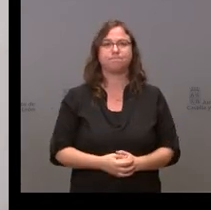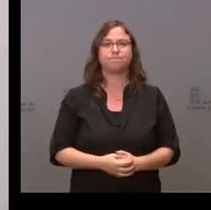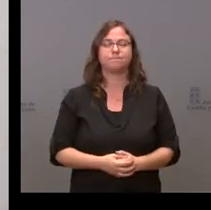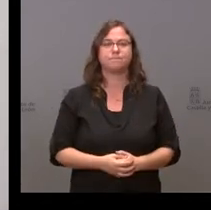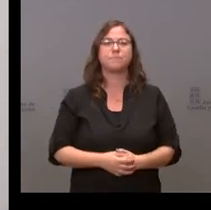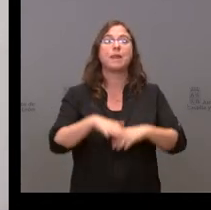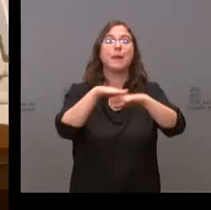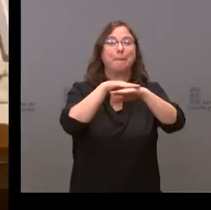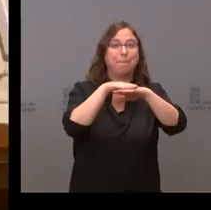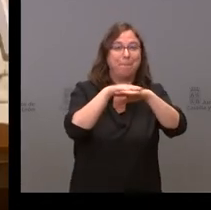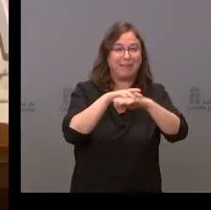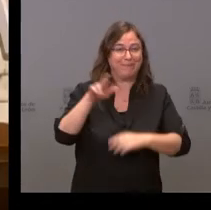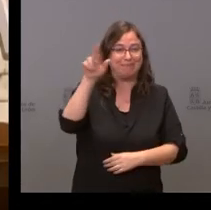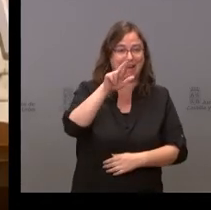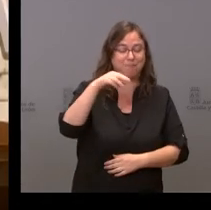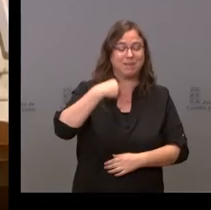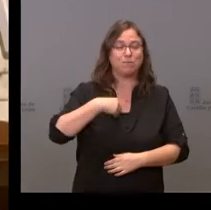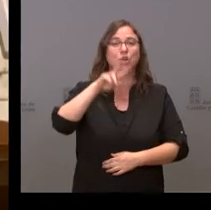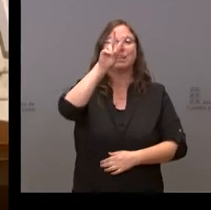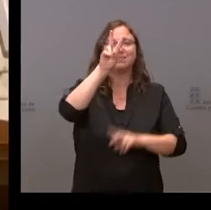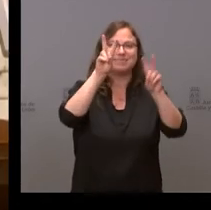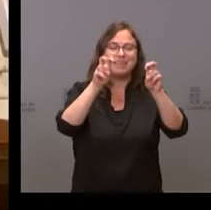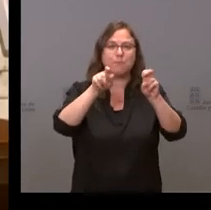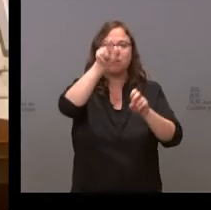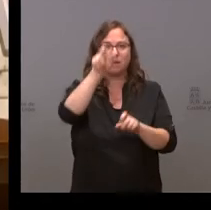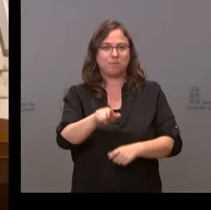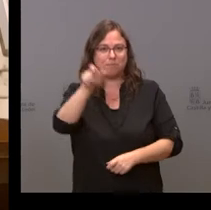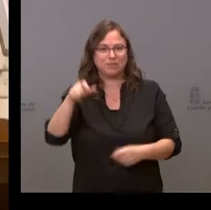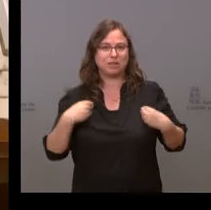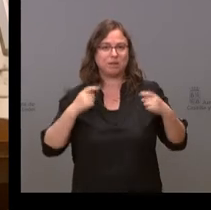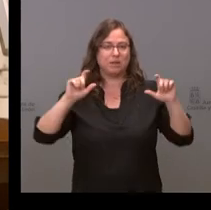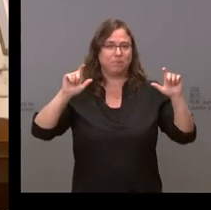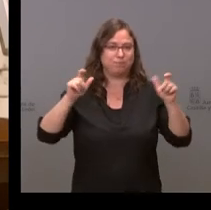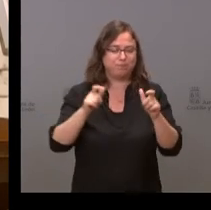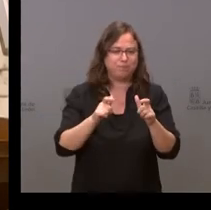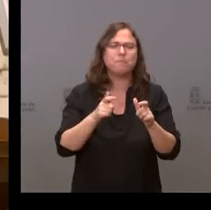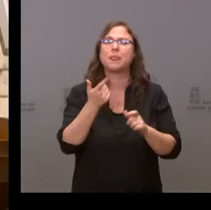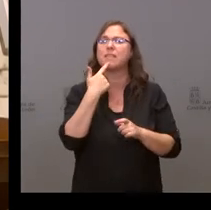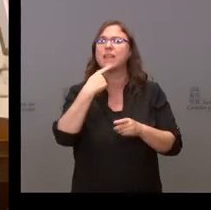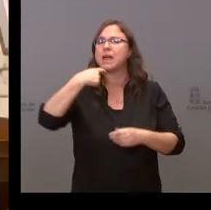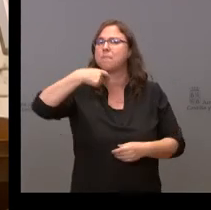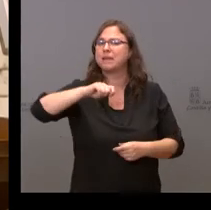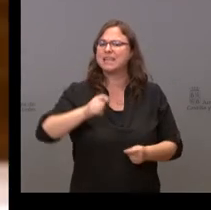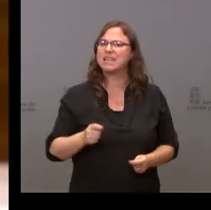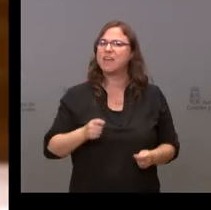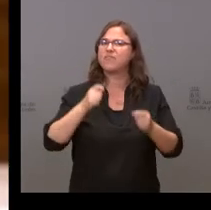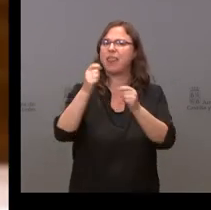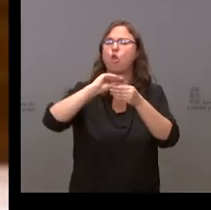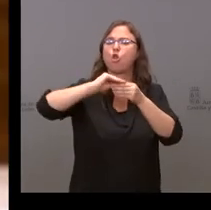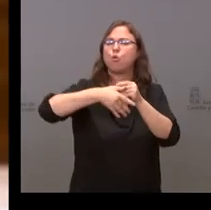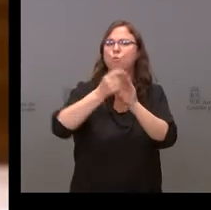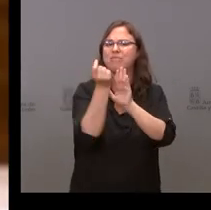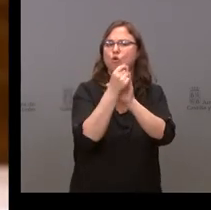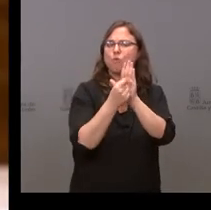Sí, perdón, hay que insista sobre la despoblación. Ha dicho que el presidente les ha entregado un documento con medidas. No sé si nos puede detallar